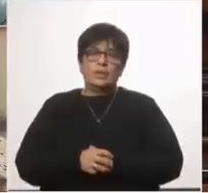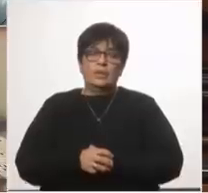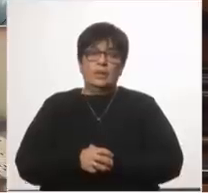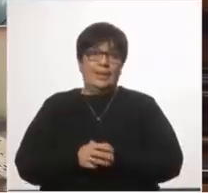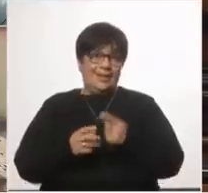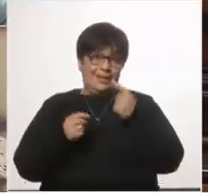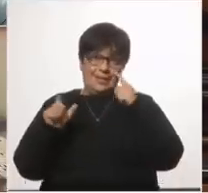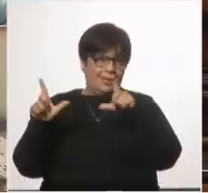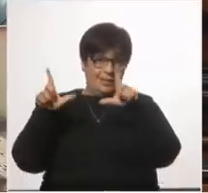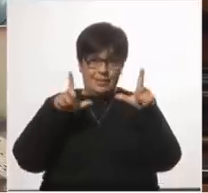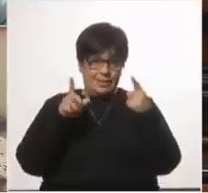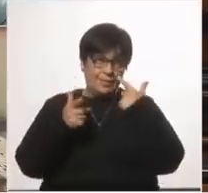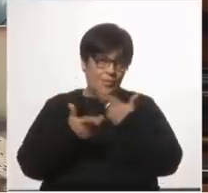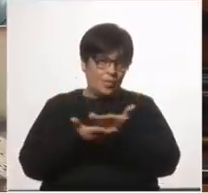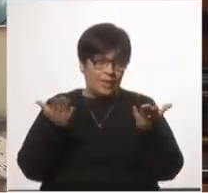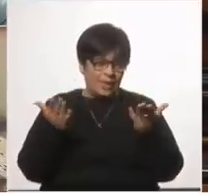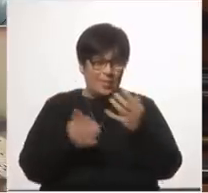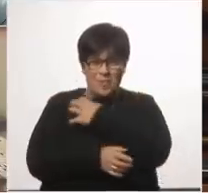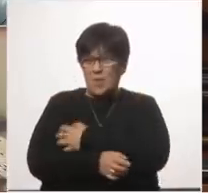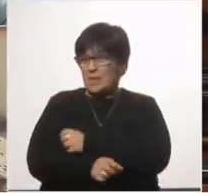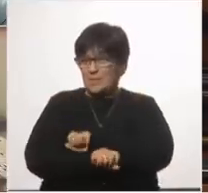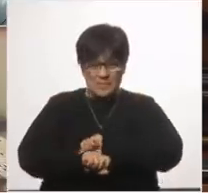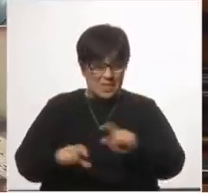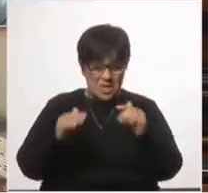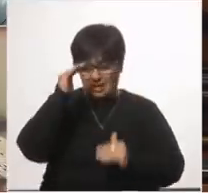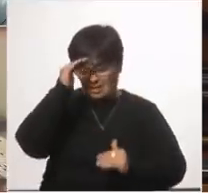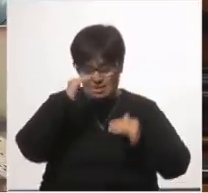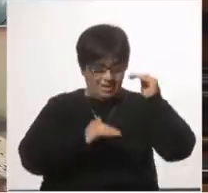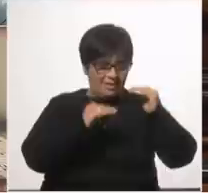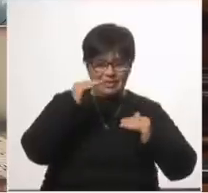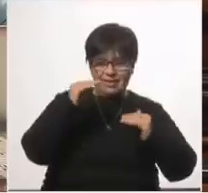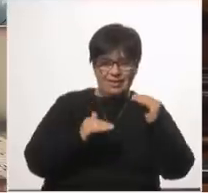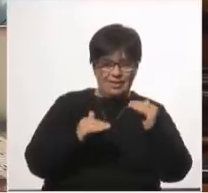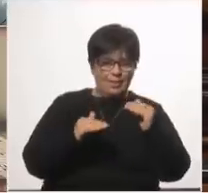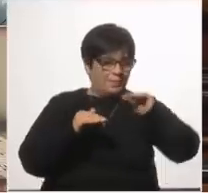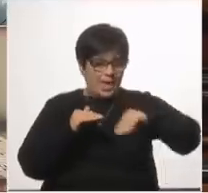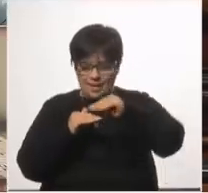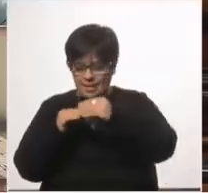en esa lámina ya hablábamos del aumento de la pobreza del aumento de la desigualdad del aumento del desempleo